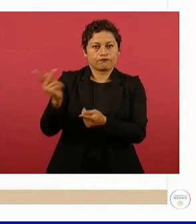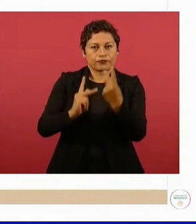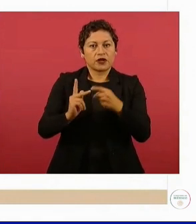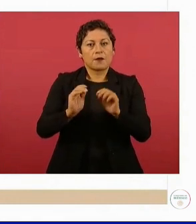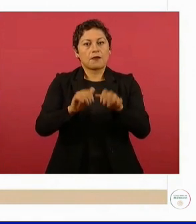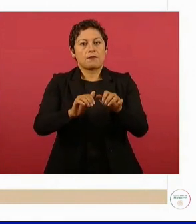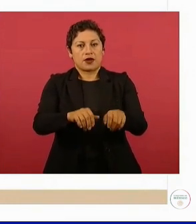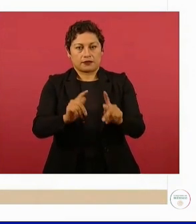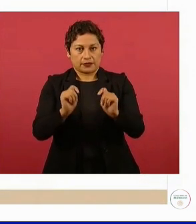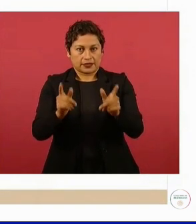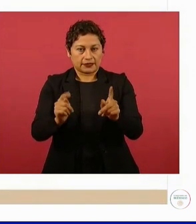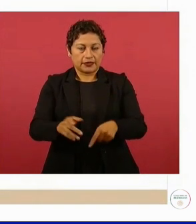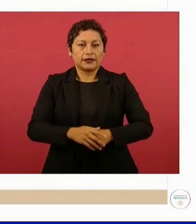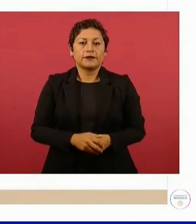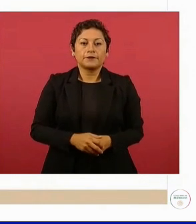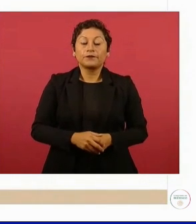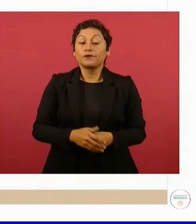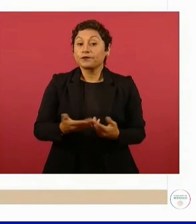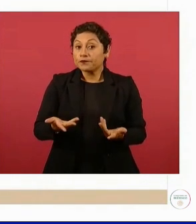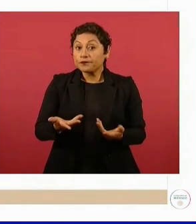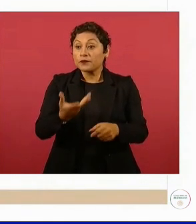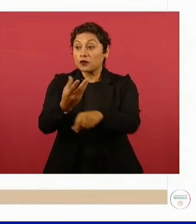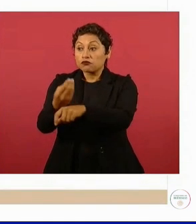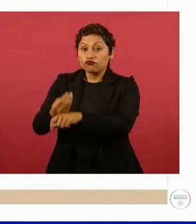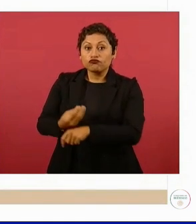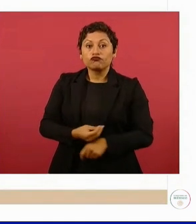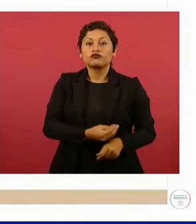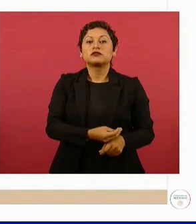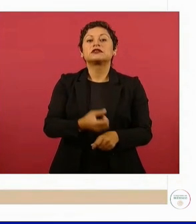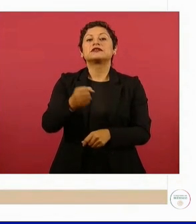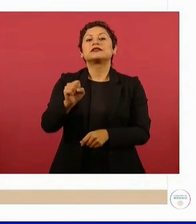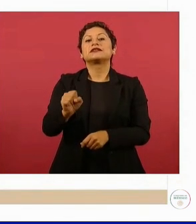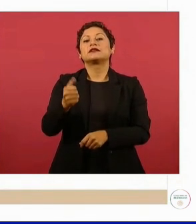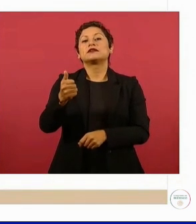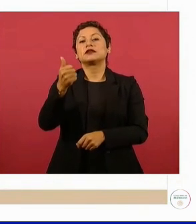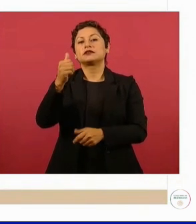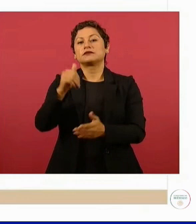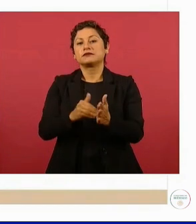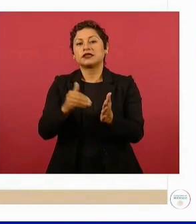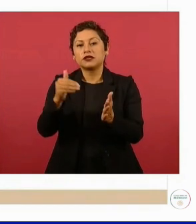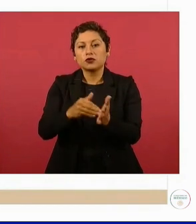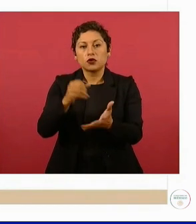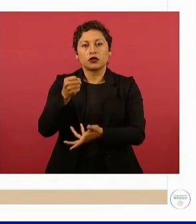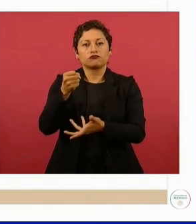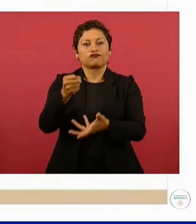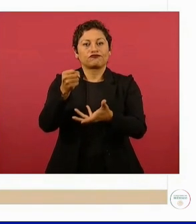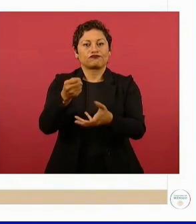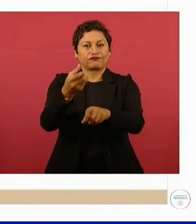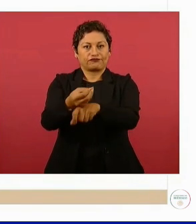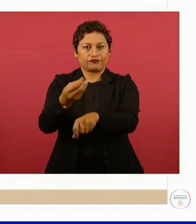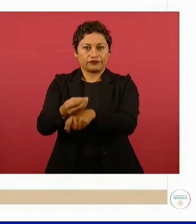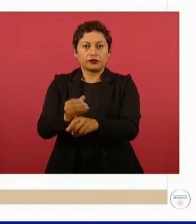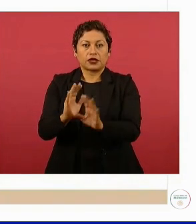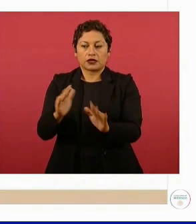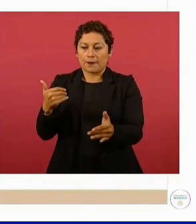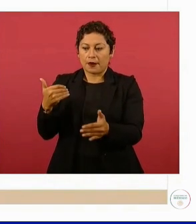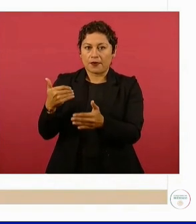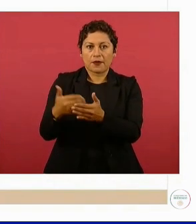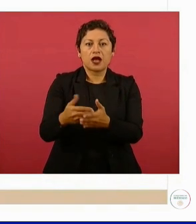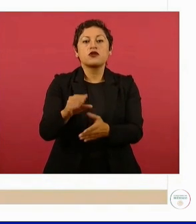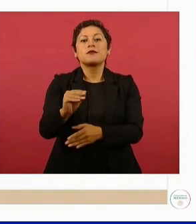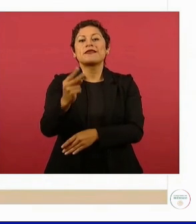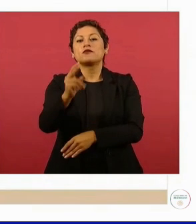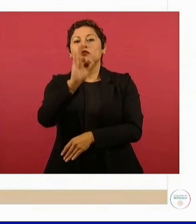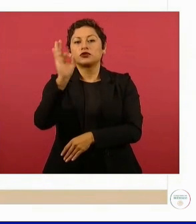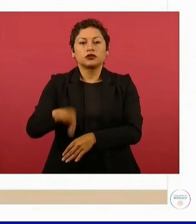Tlaxcala. En infraestructura hay una inversión de 66 millones de pesos, que ya tiene un avance del 92 por ciento